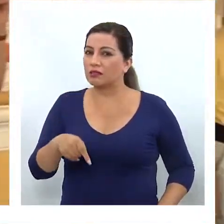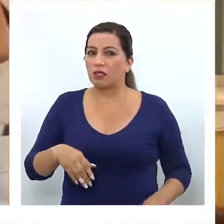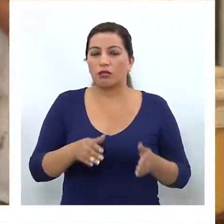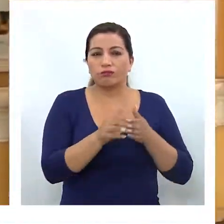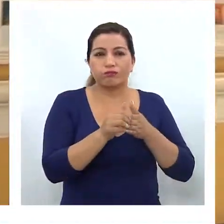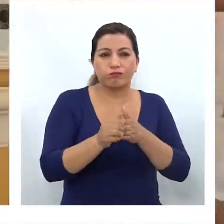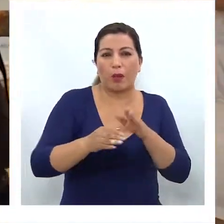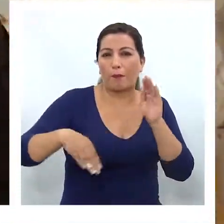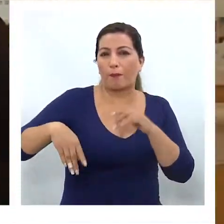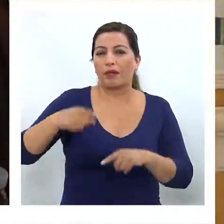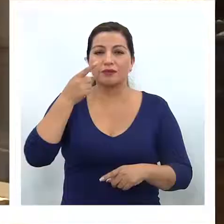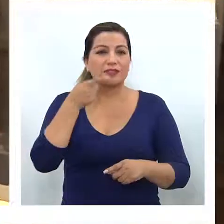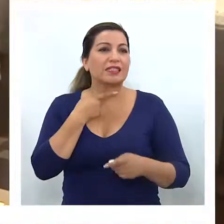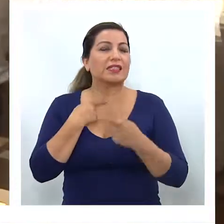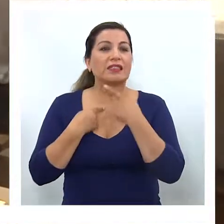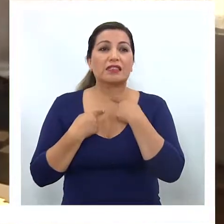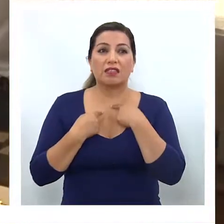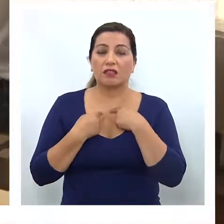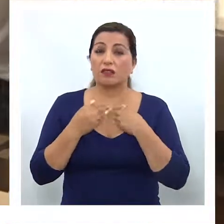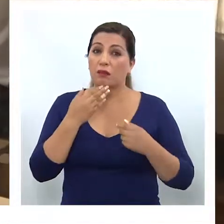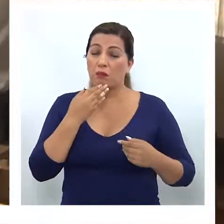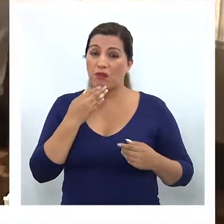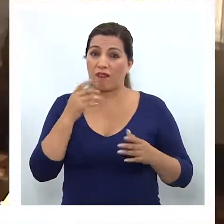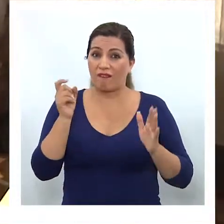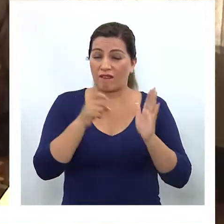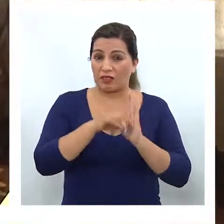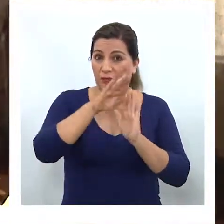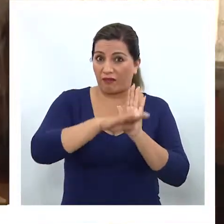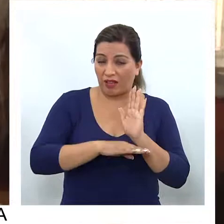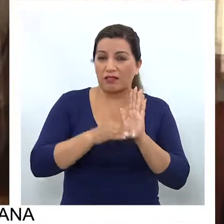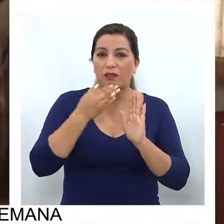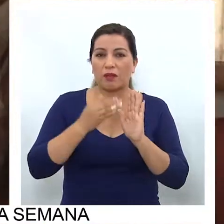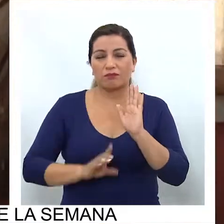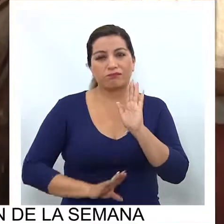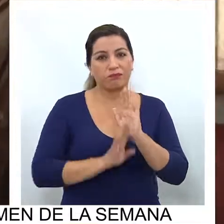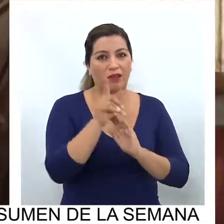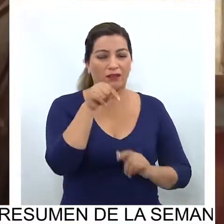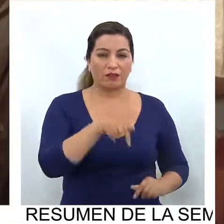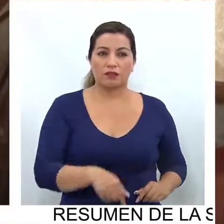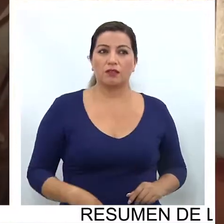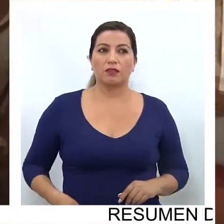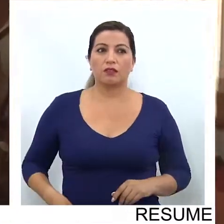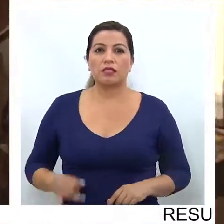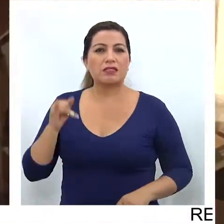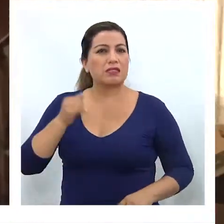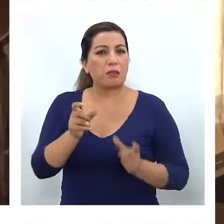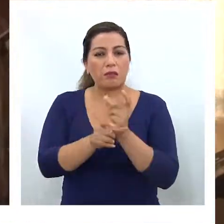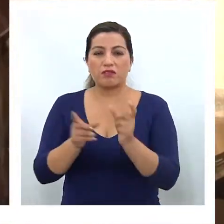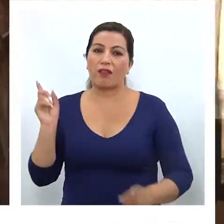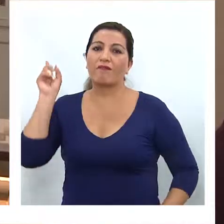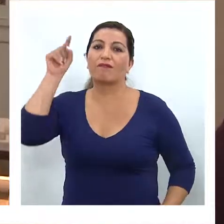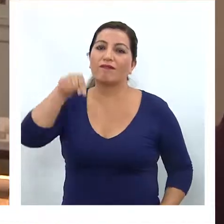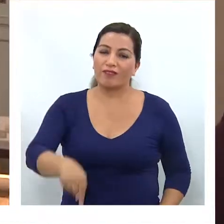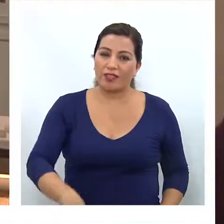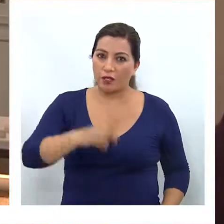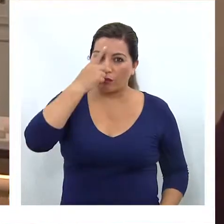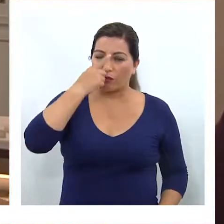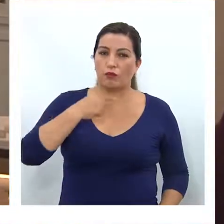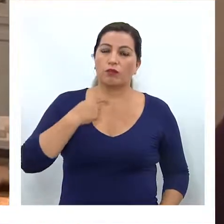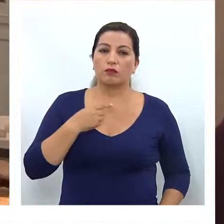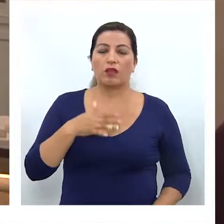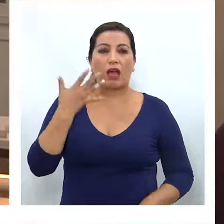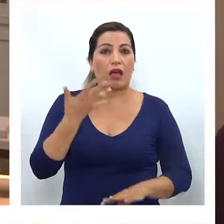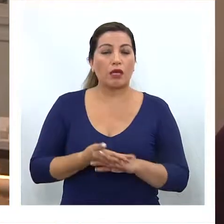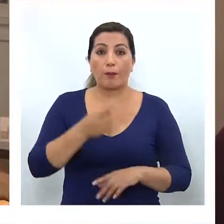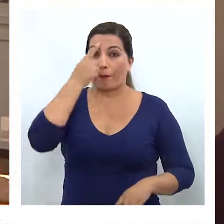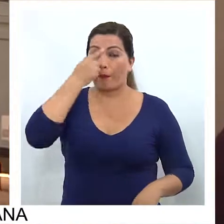es uno de los puntos turísticos con mayor interés, tanto en temporada baja como alta. Uno de los destinos fijos es el Museo Regional. Estamos